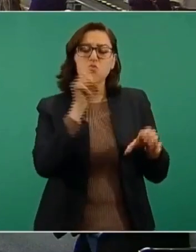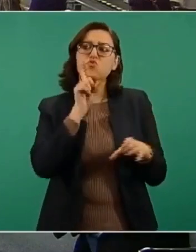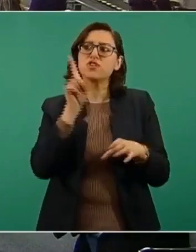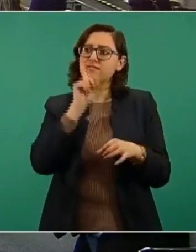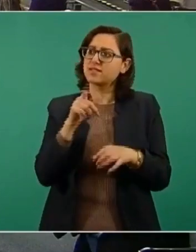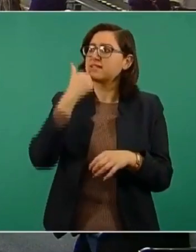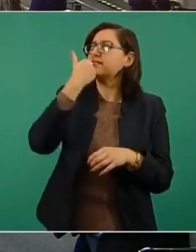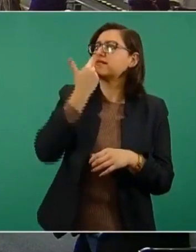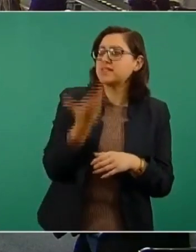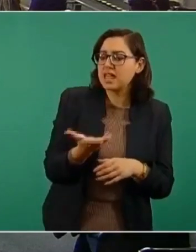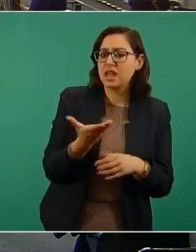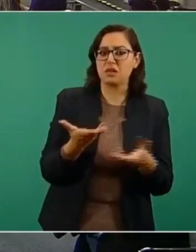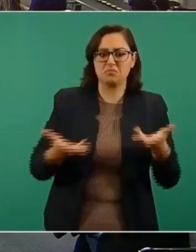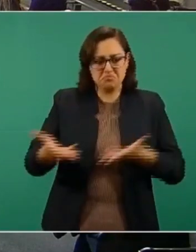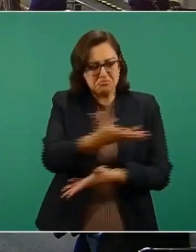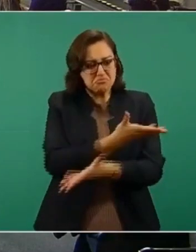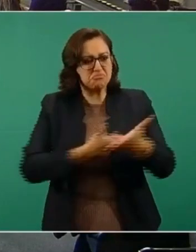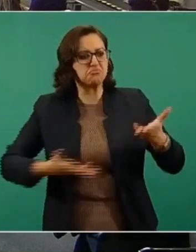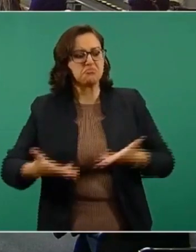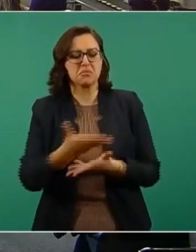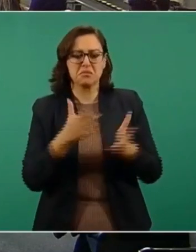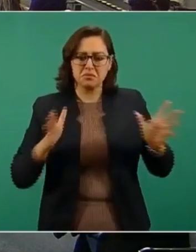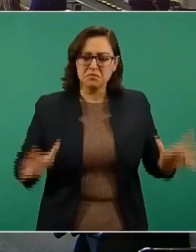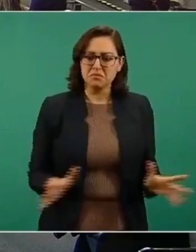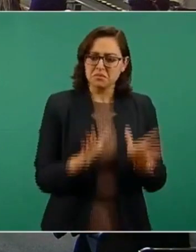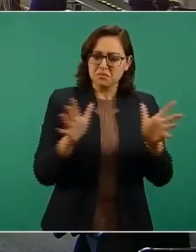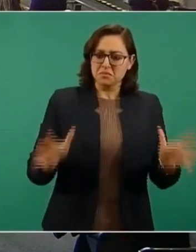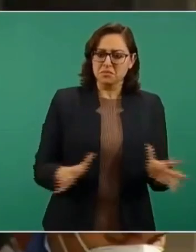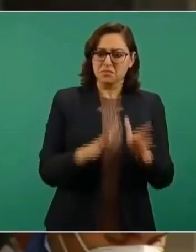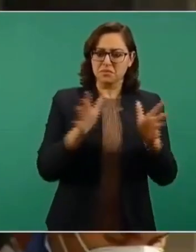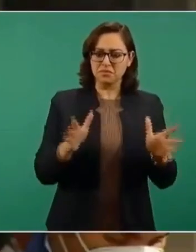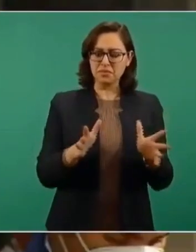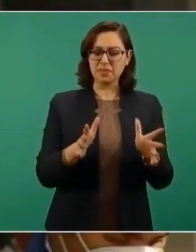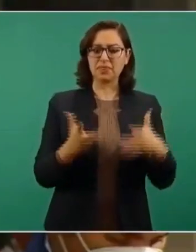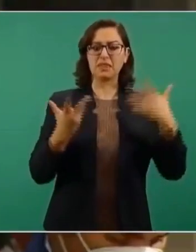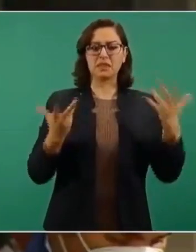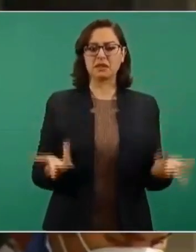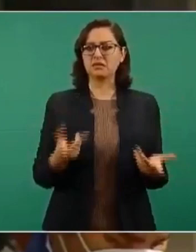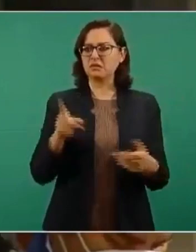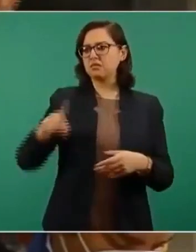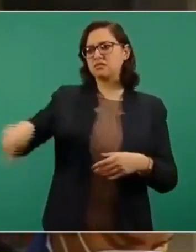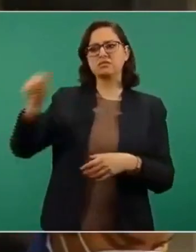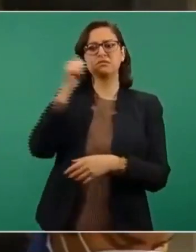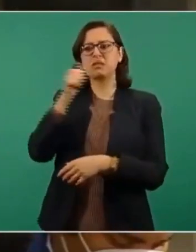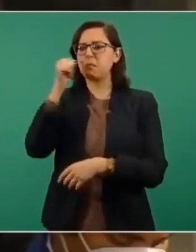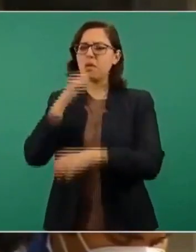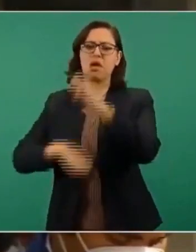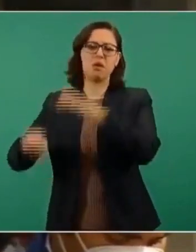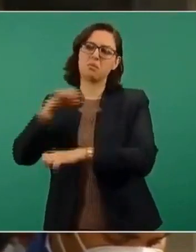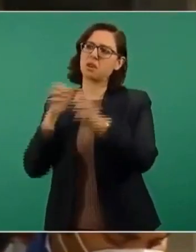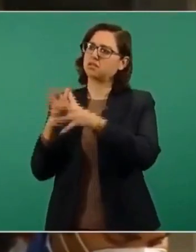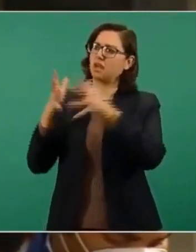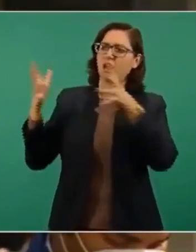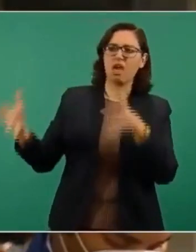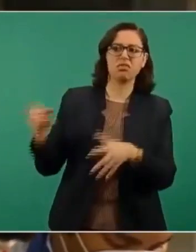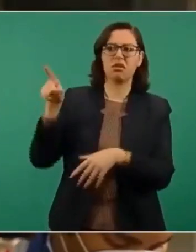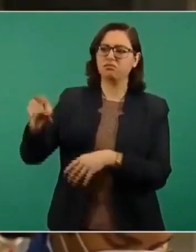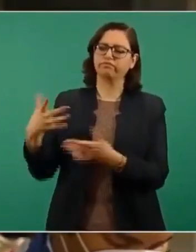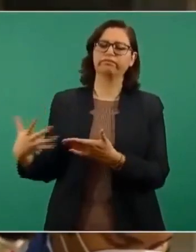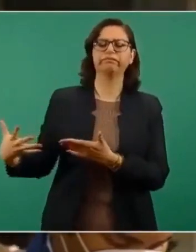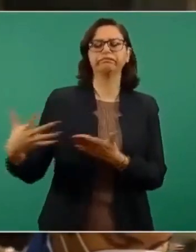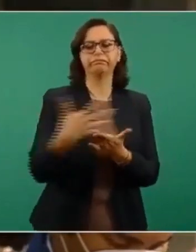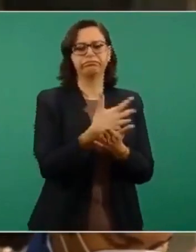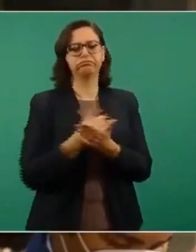a aprender del cooperativismo y que no sean la rapacidad de quienes despojan el flujo de economía